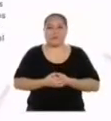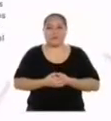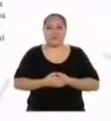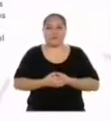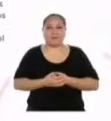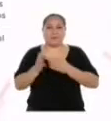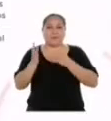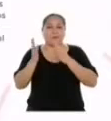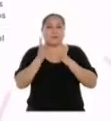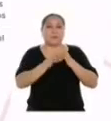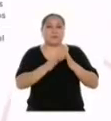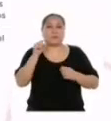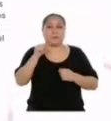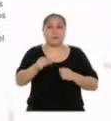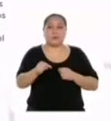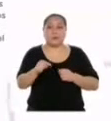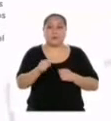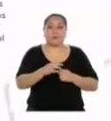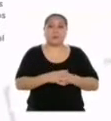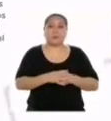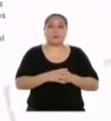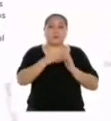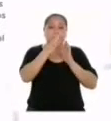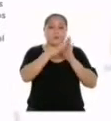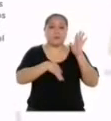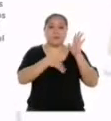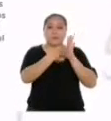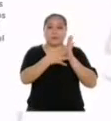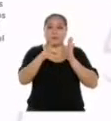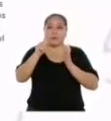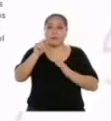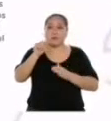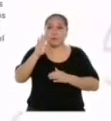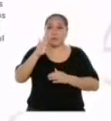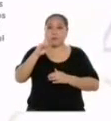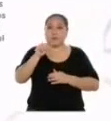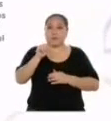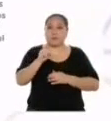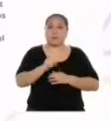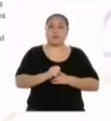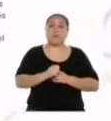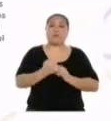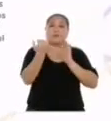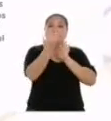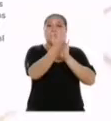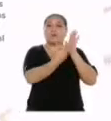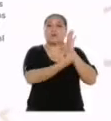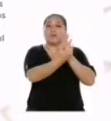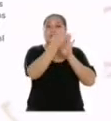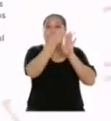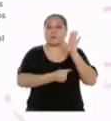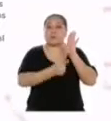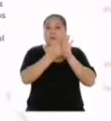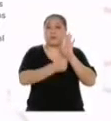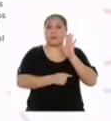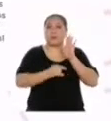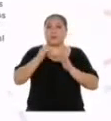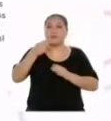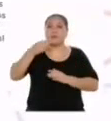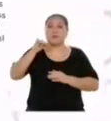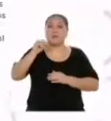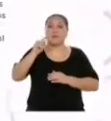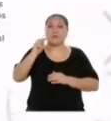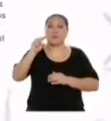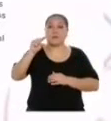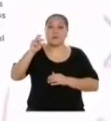Vamos a elaborar a partir de las tablas de frecuencias, histogramas y polígonos de frecuencias para representar datos agrupados relacionados a